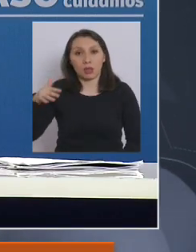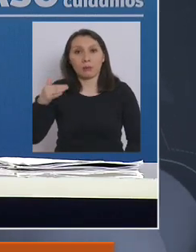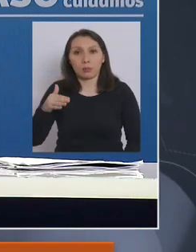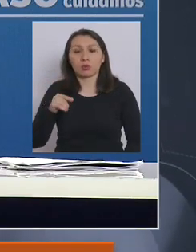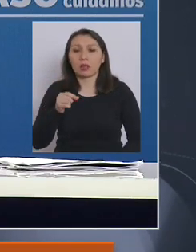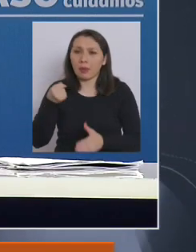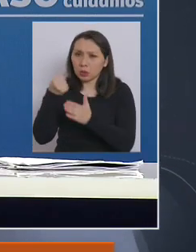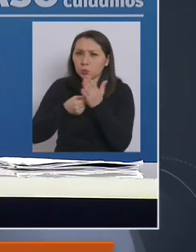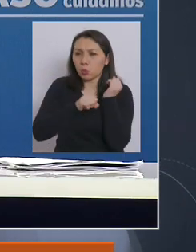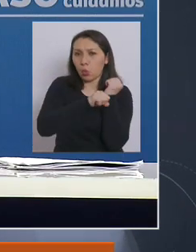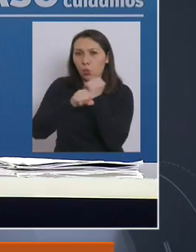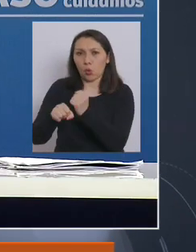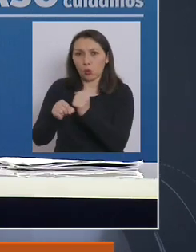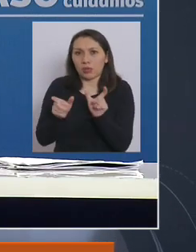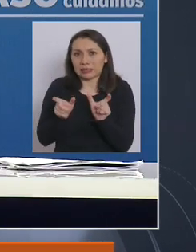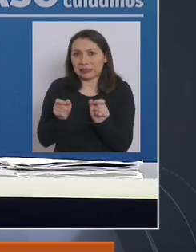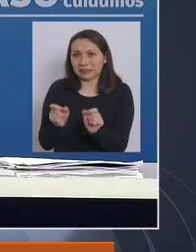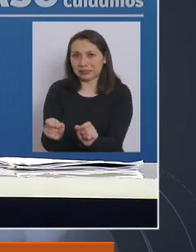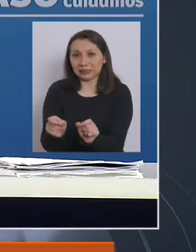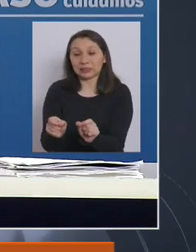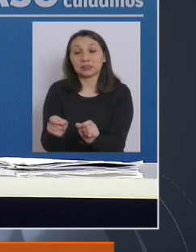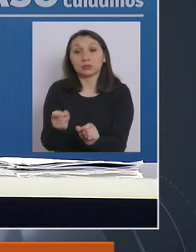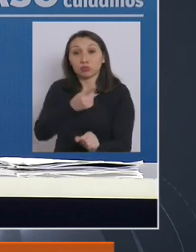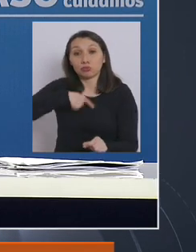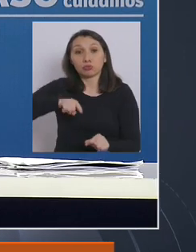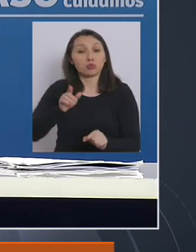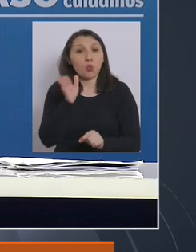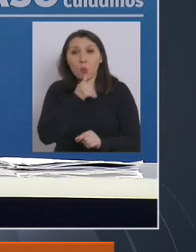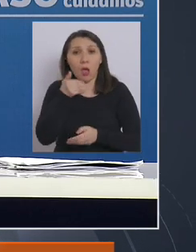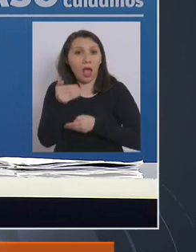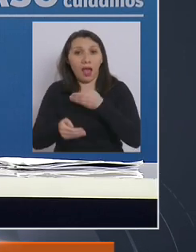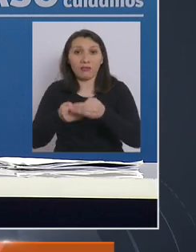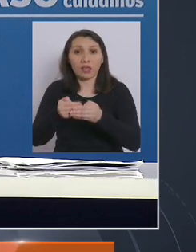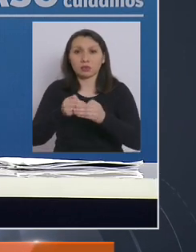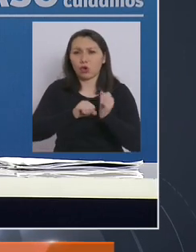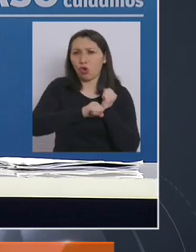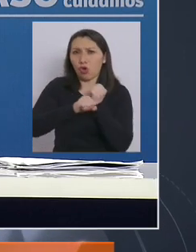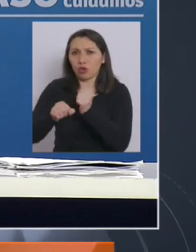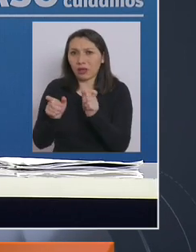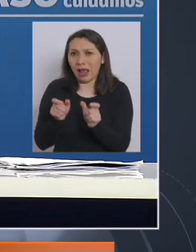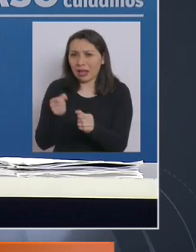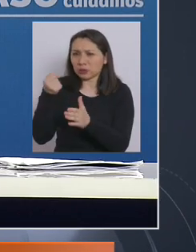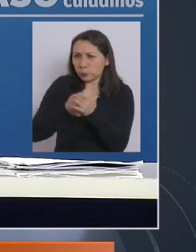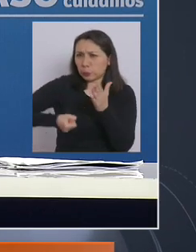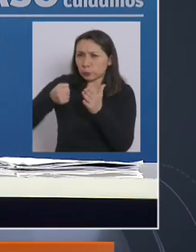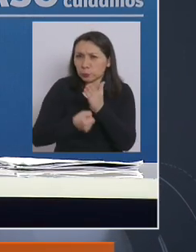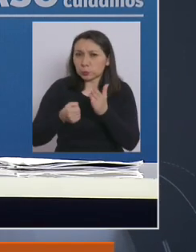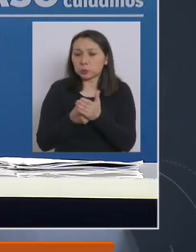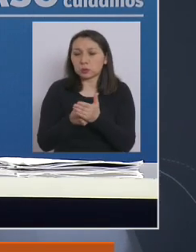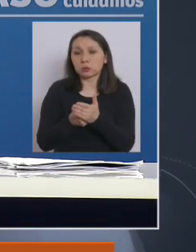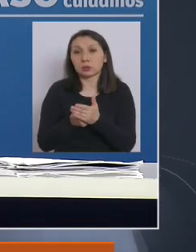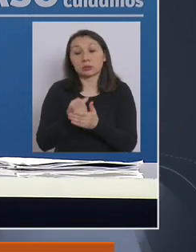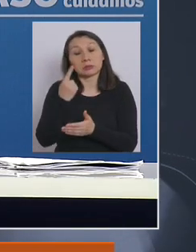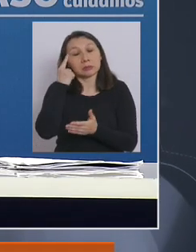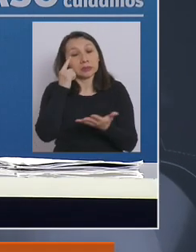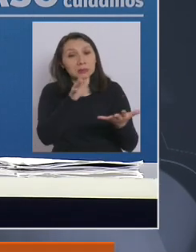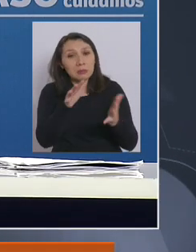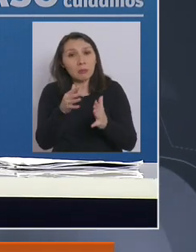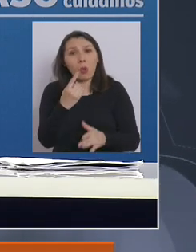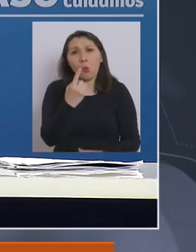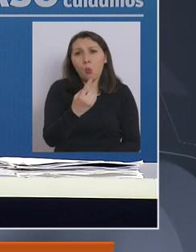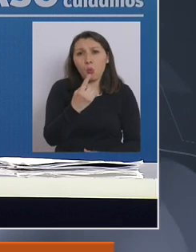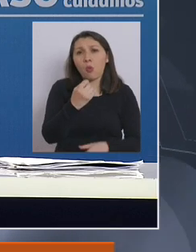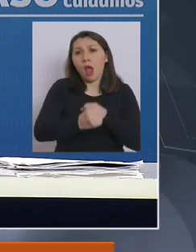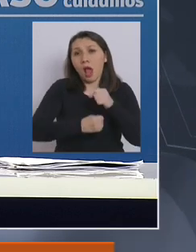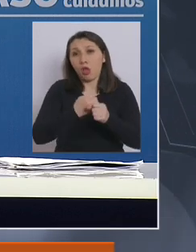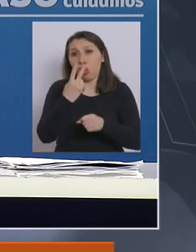para luchar contra esa enfermedad. Si nosotros no avanzamos en la lucha contra el cáncer, se pronostica que en uno o